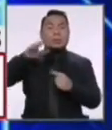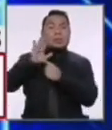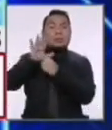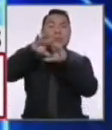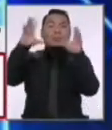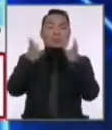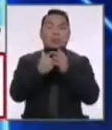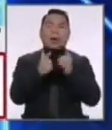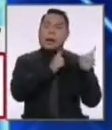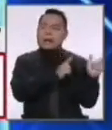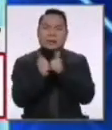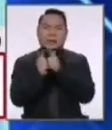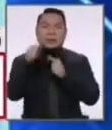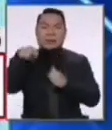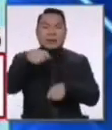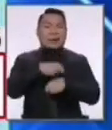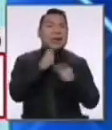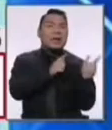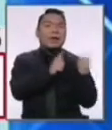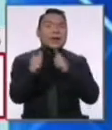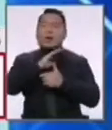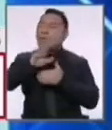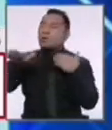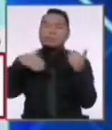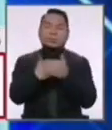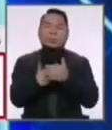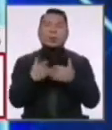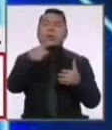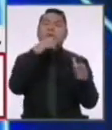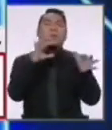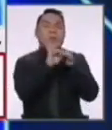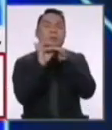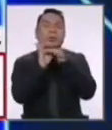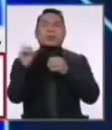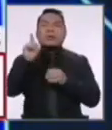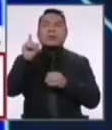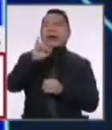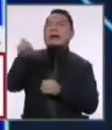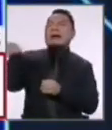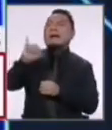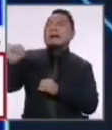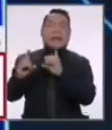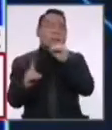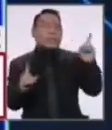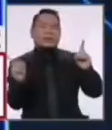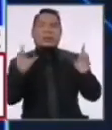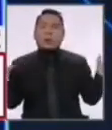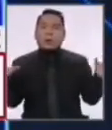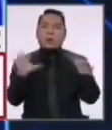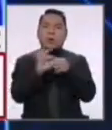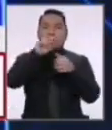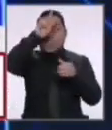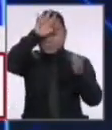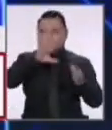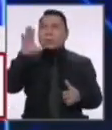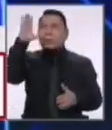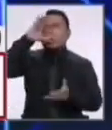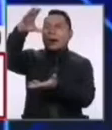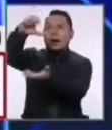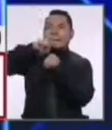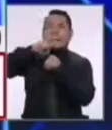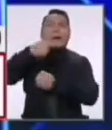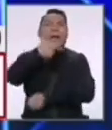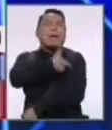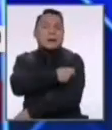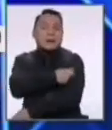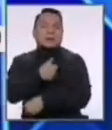tenemos que estar preparados. Y en ese momento tenemos que estar listos para todos, unidos, sin diferencias ideológicas, todos juntos los peruanos, conseguir esas vacunas que nos